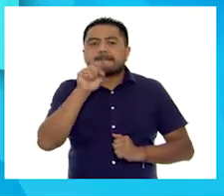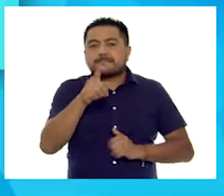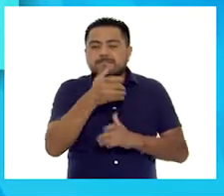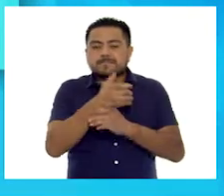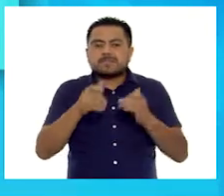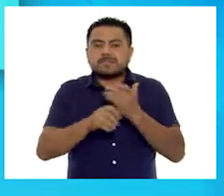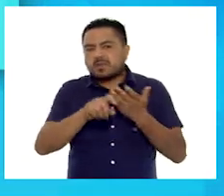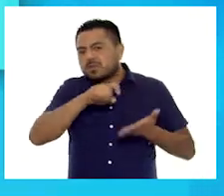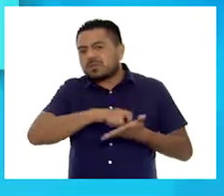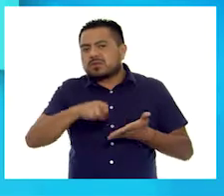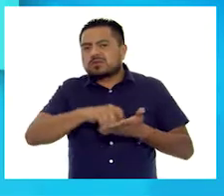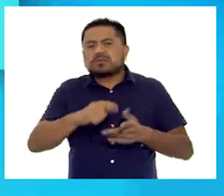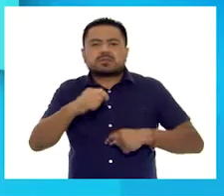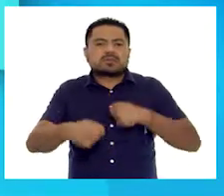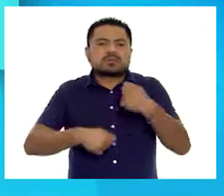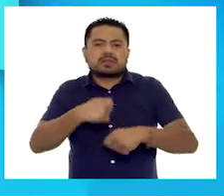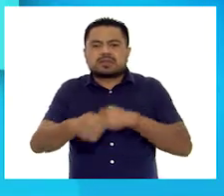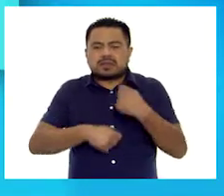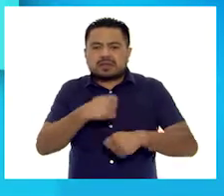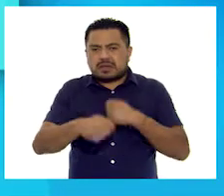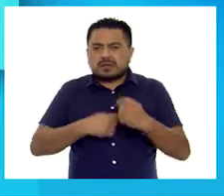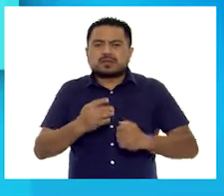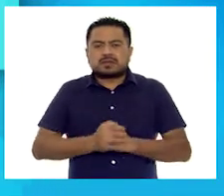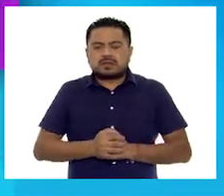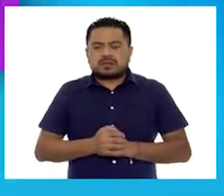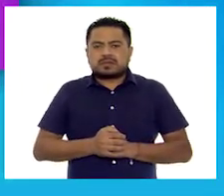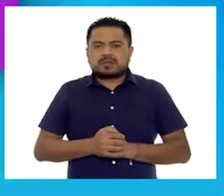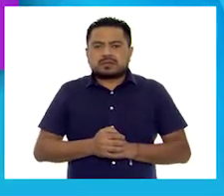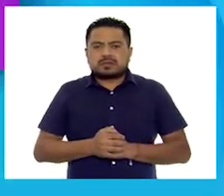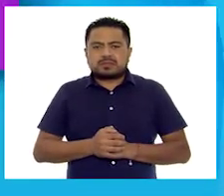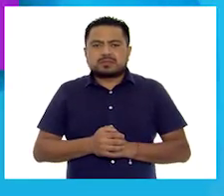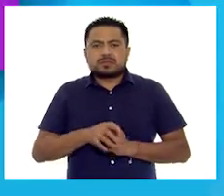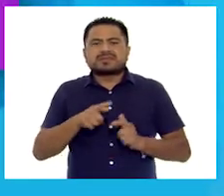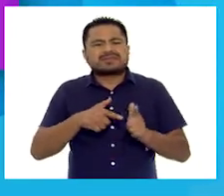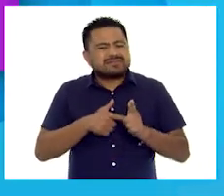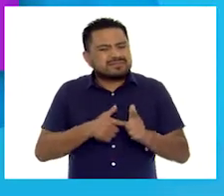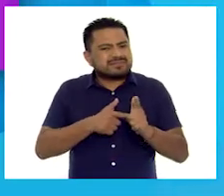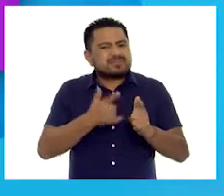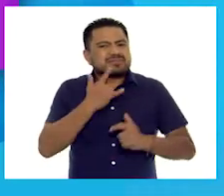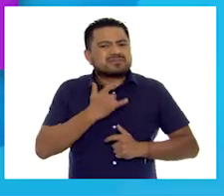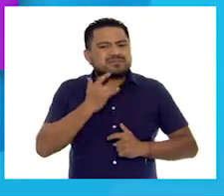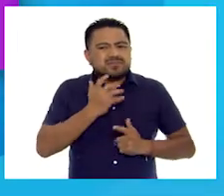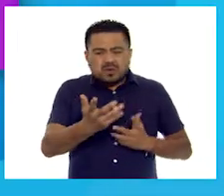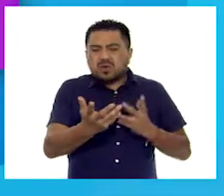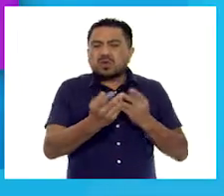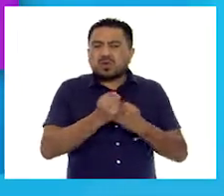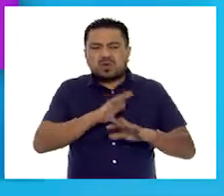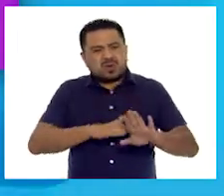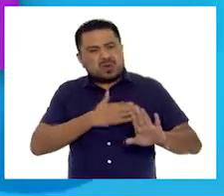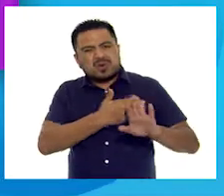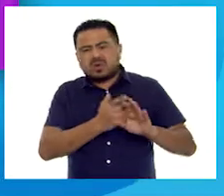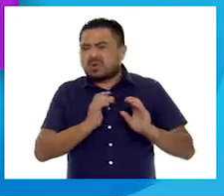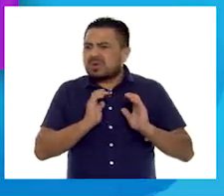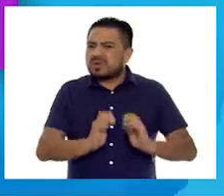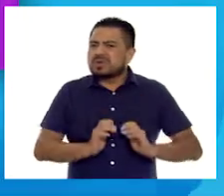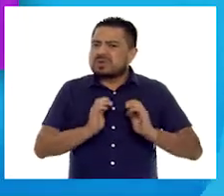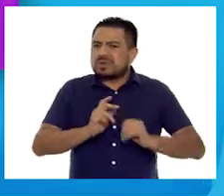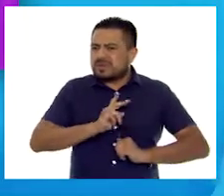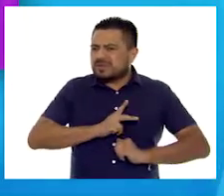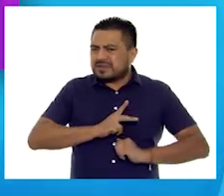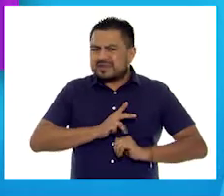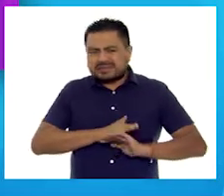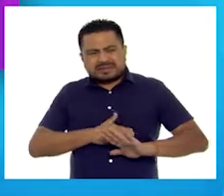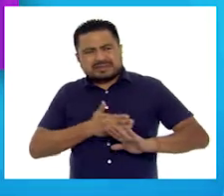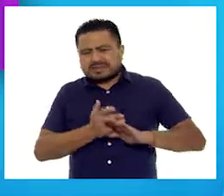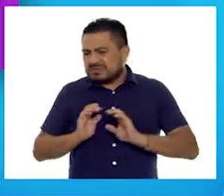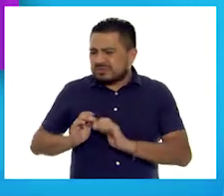cosas que compres en la tienda o en el supermercado. Sigamos luchando juntos contra este virus cuidándonos los unos a